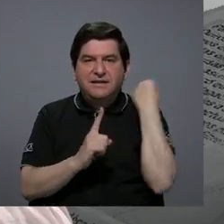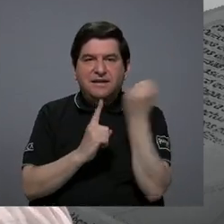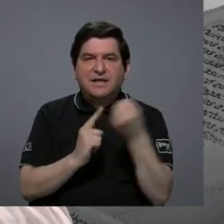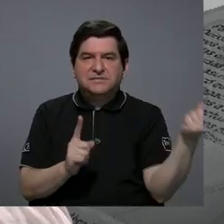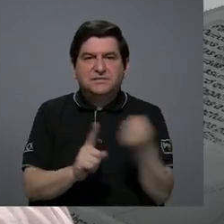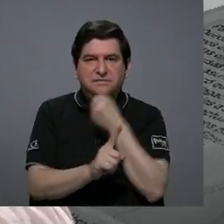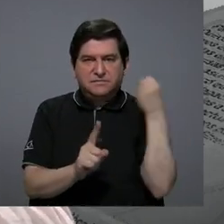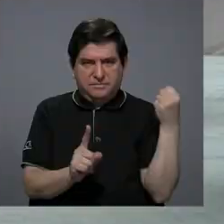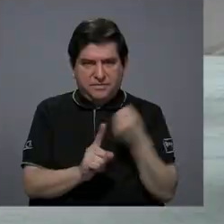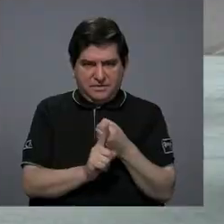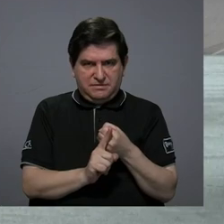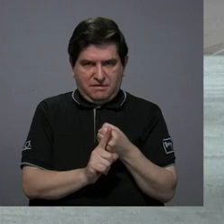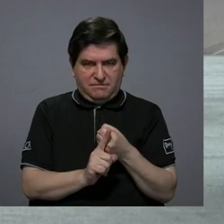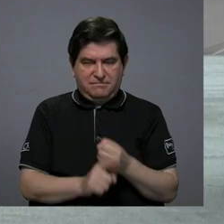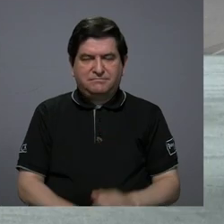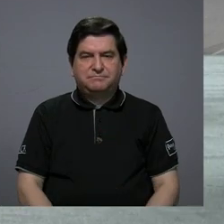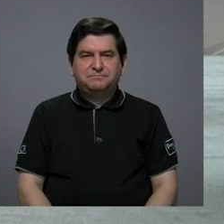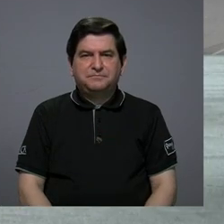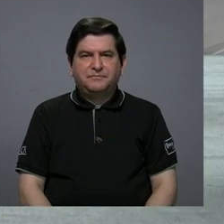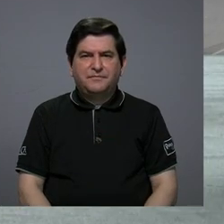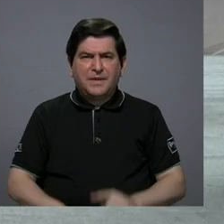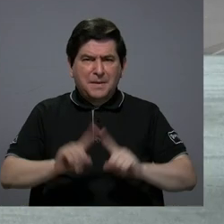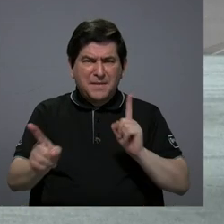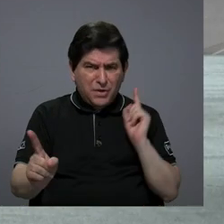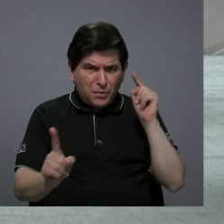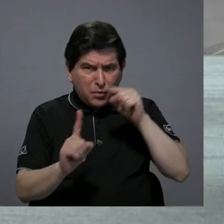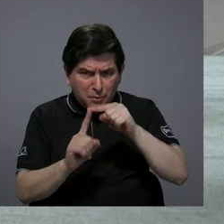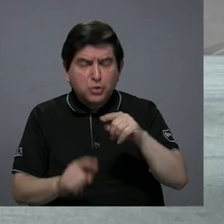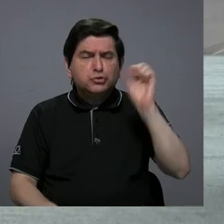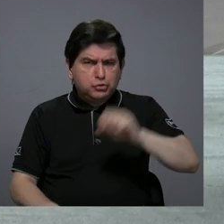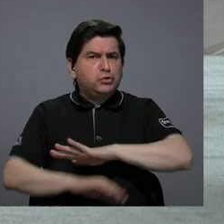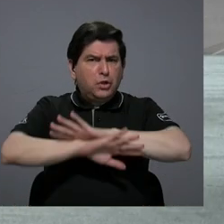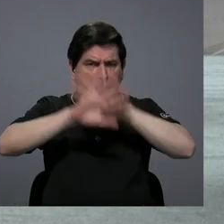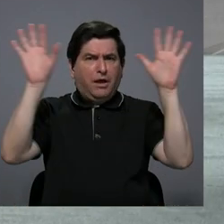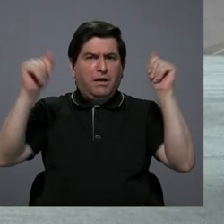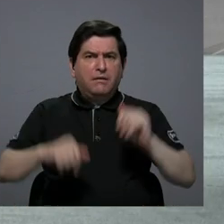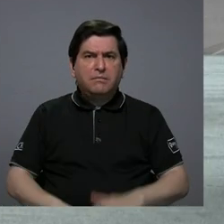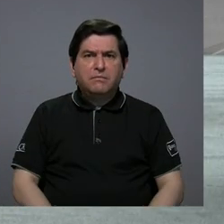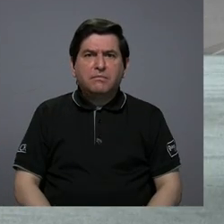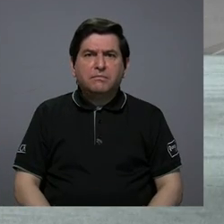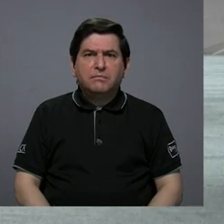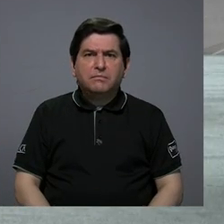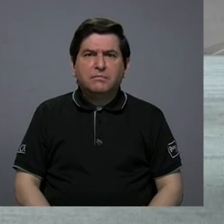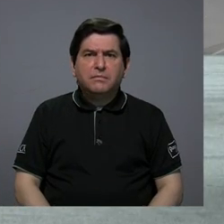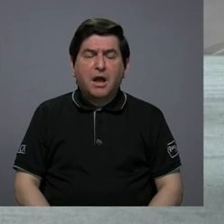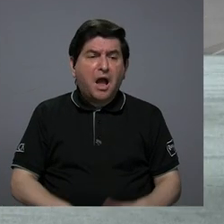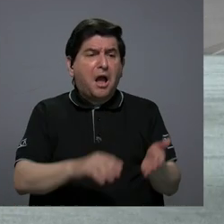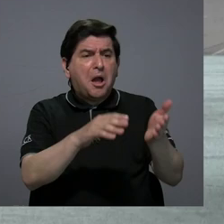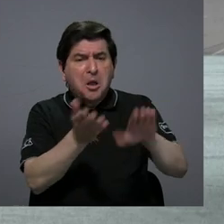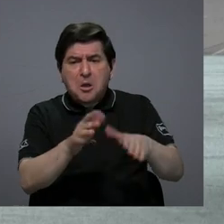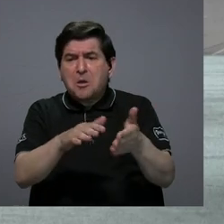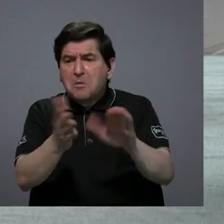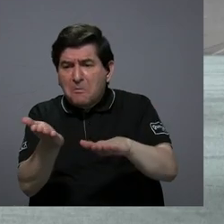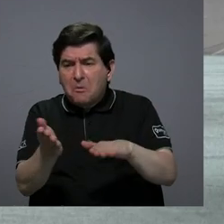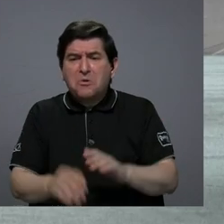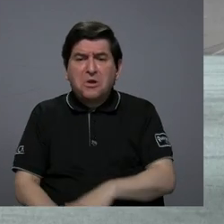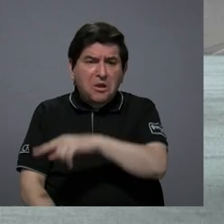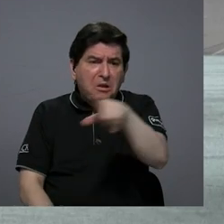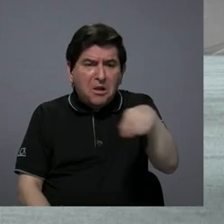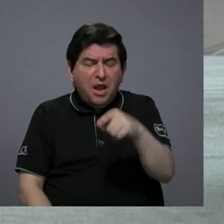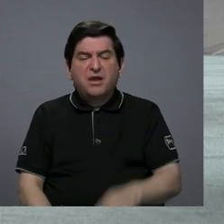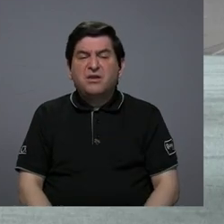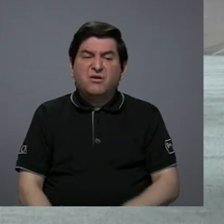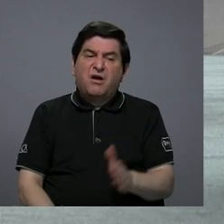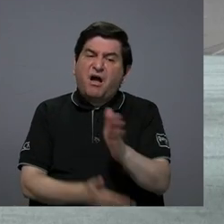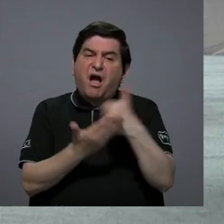de violencia como que pero es adrede totalmente o sea como que si se mueren es porque en